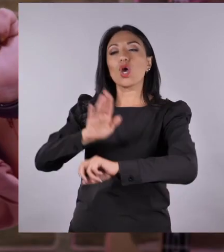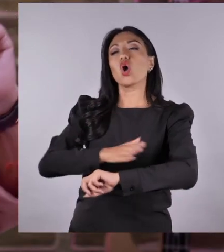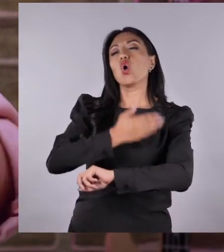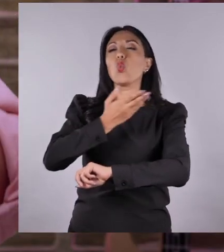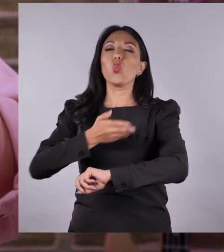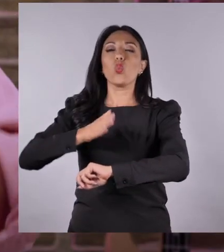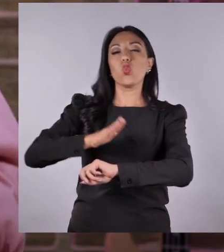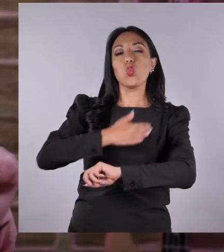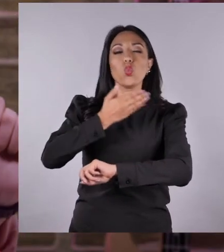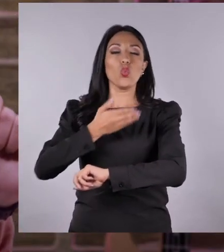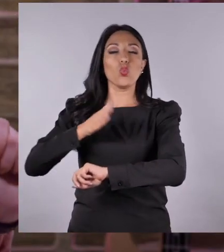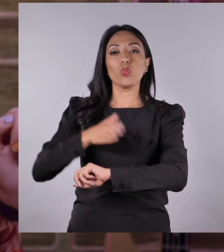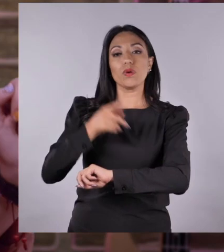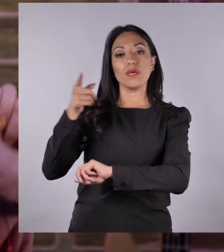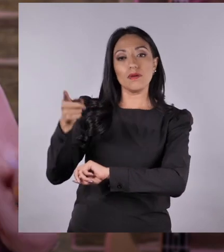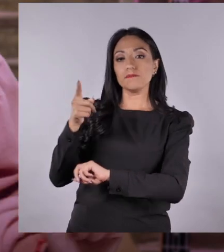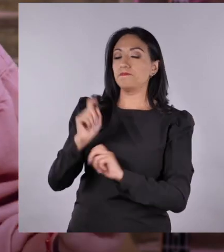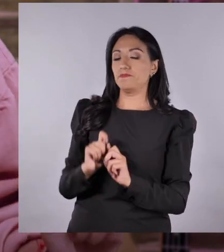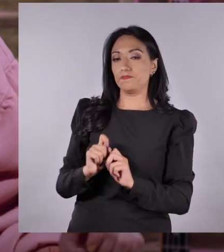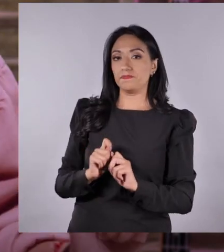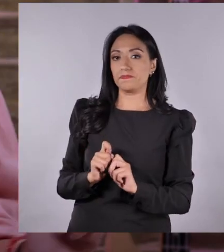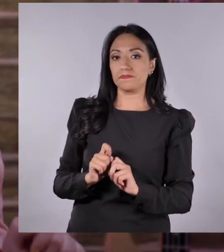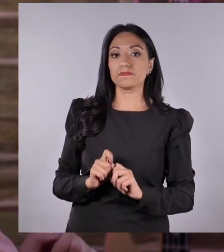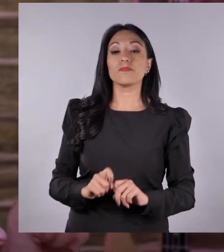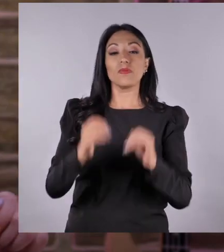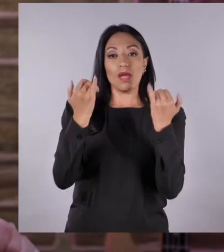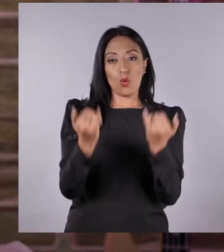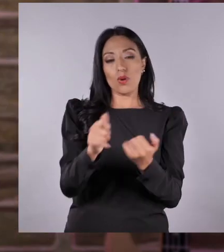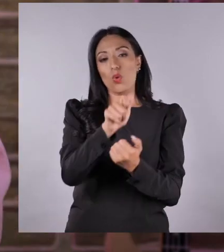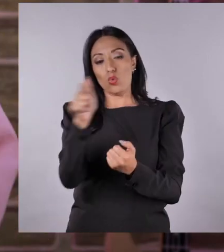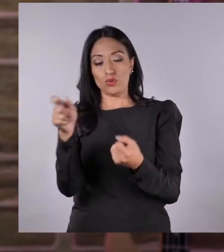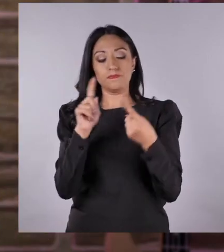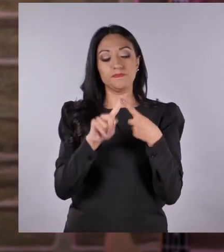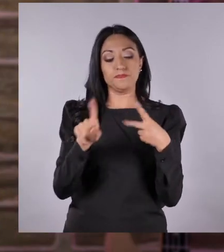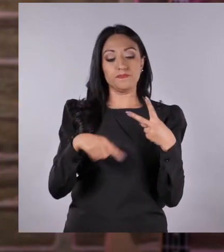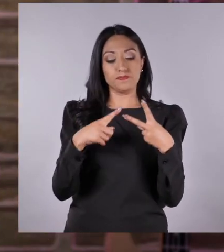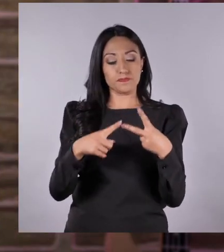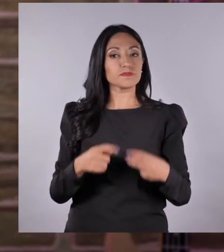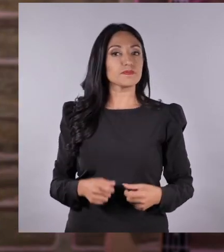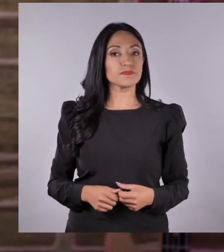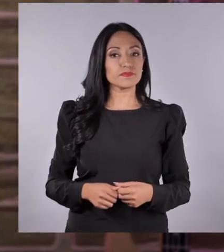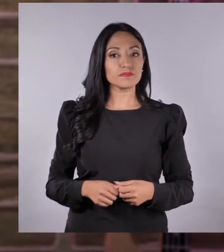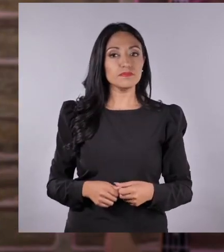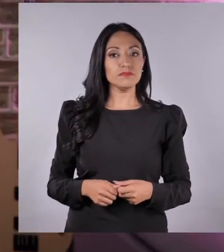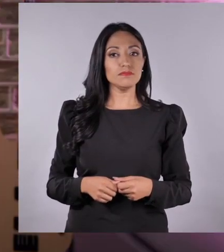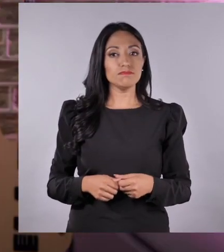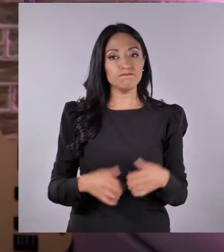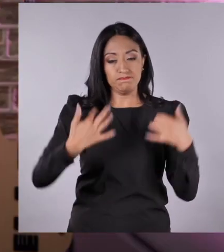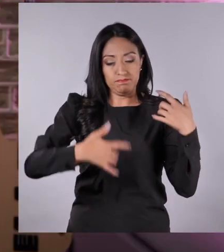canción se llama Cumbia del Caribe y su compositor se llama Edmundo Arias. Ahora vamos con esta.